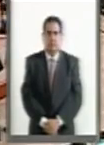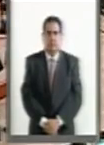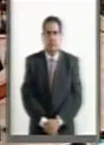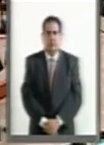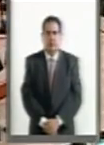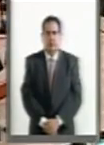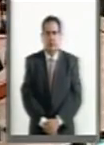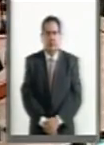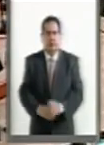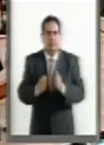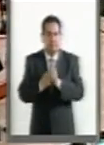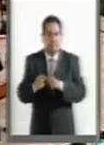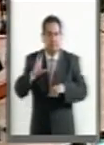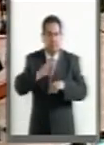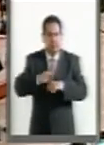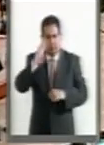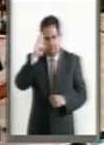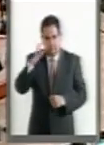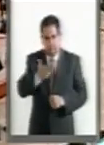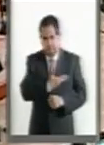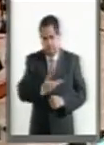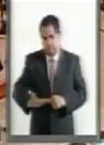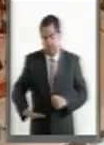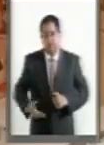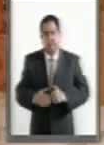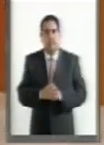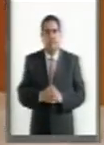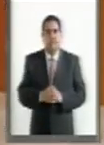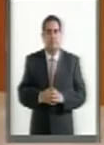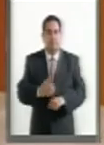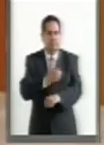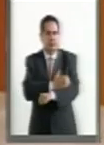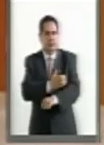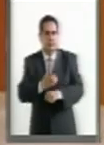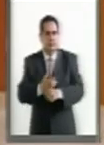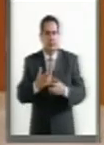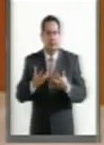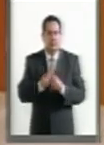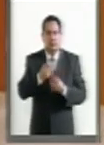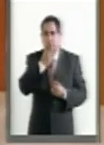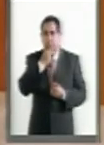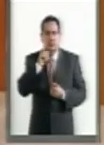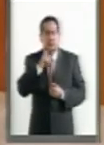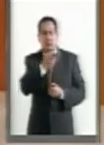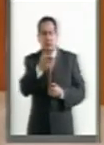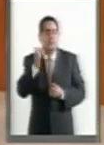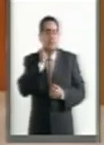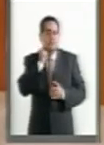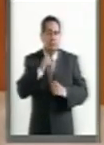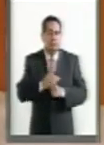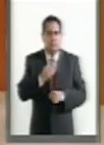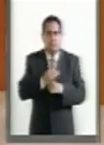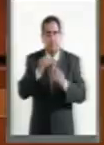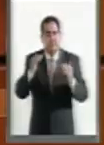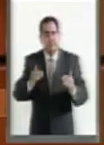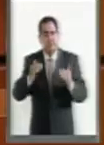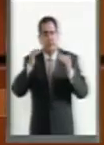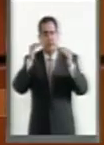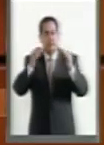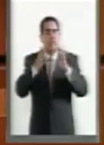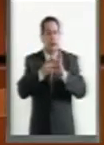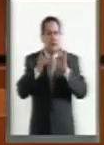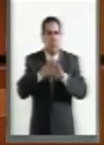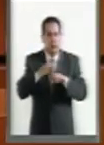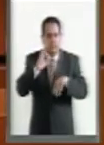Con su venia, señor presidente, compañeras y compañeros senadores. En esta soberanía se hace